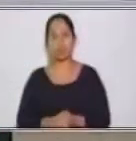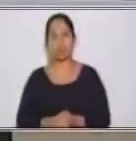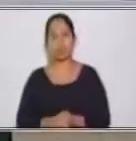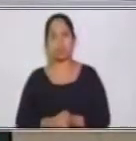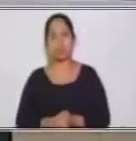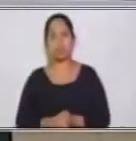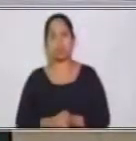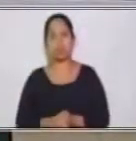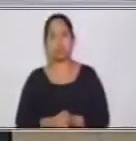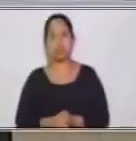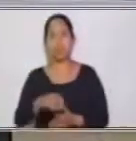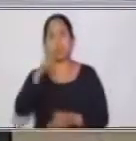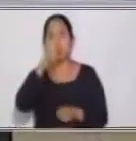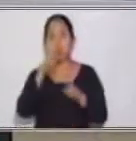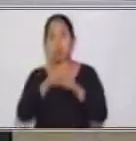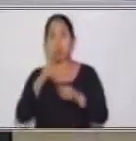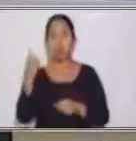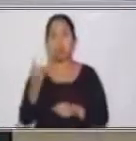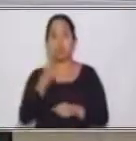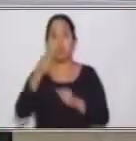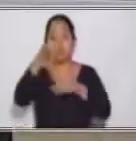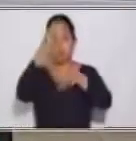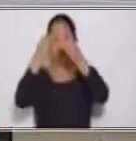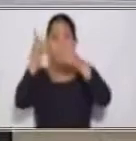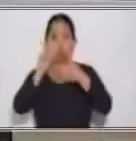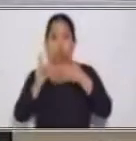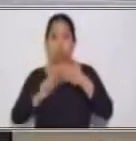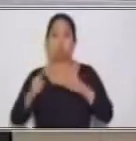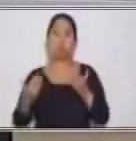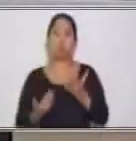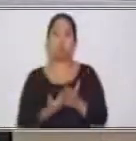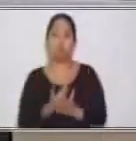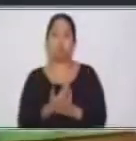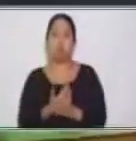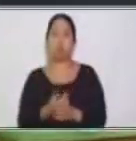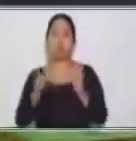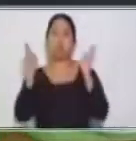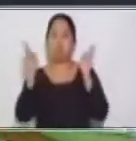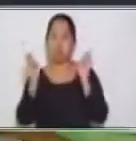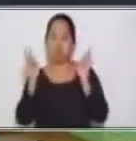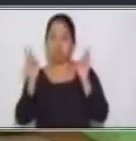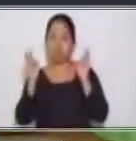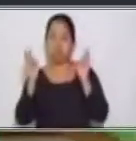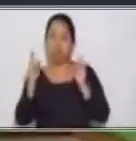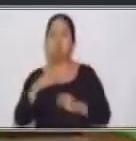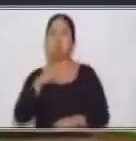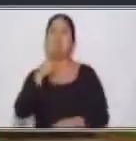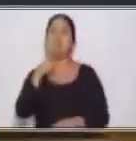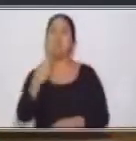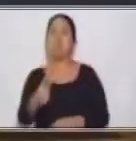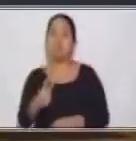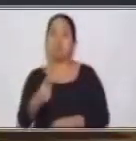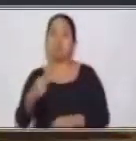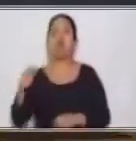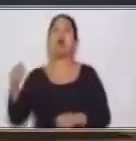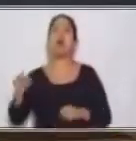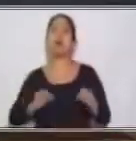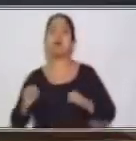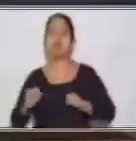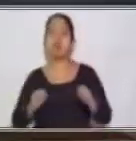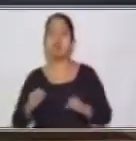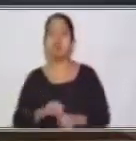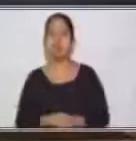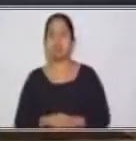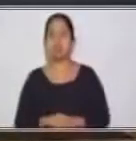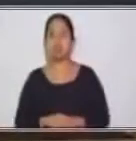y aprender cosas nuevas. Posiblemente, el tema de Voz Activa, que lo voy a anotar en este momento, y